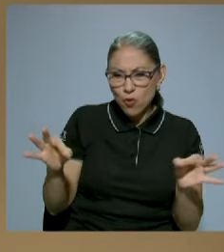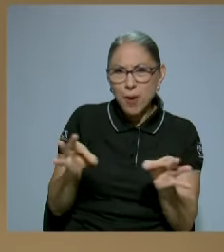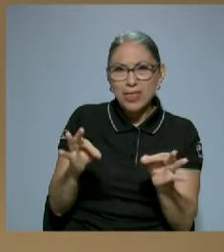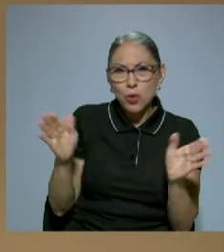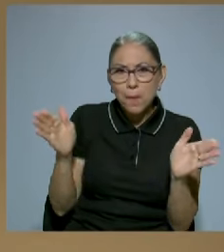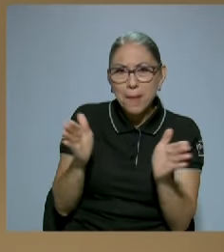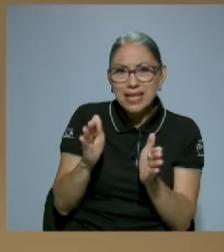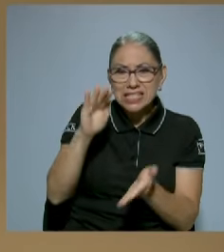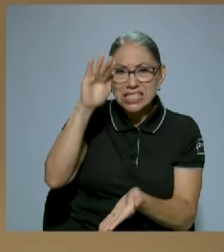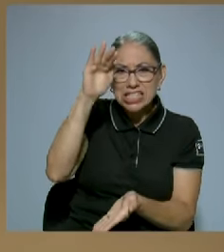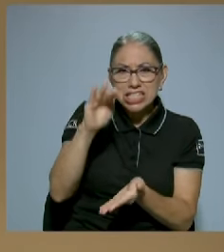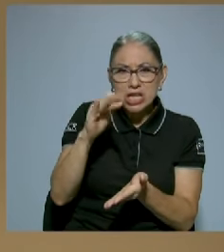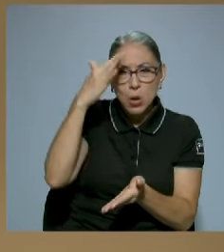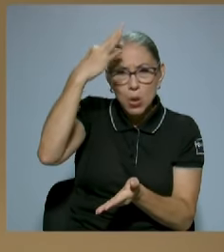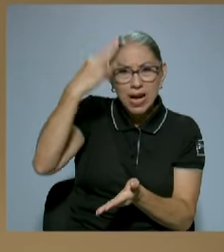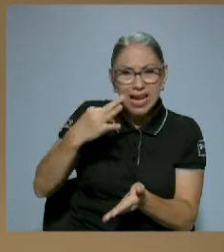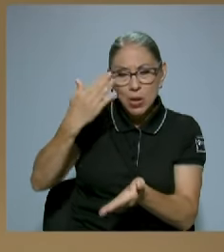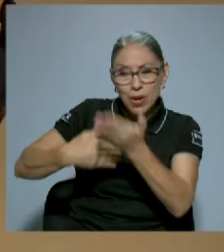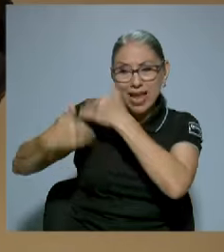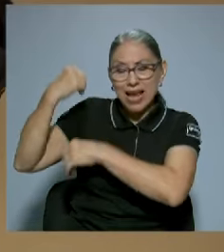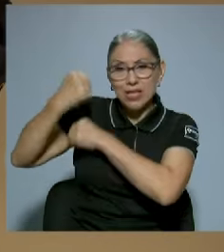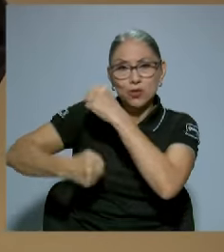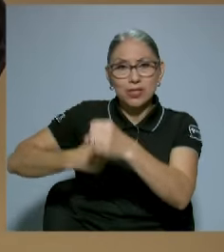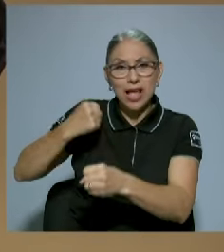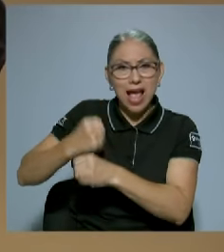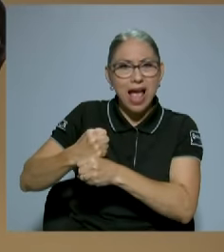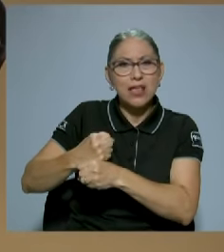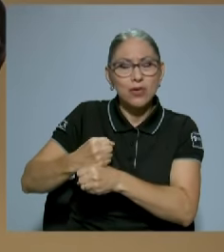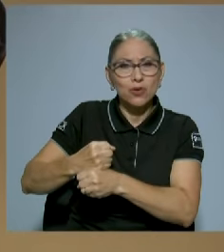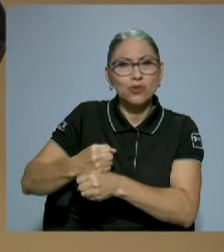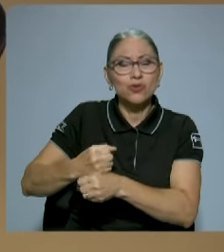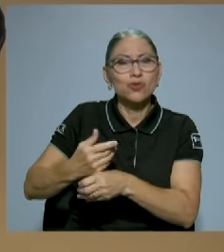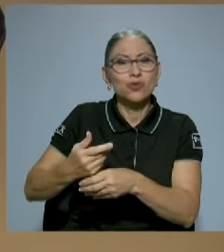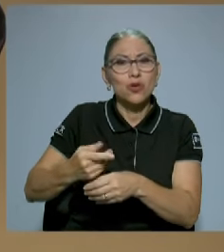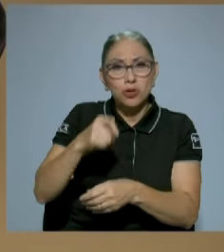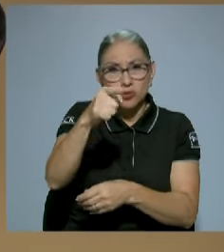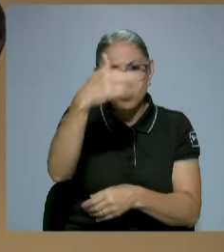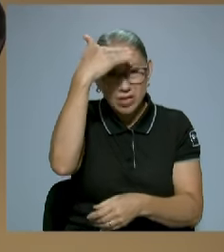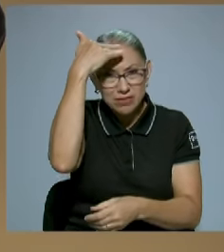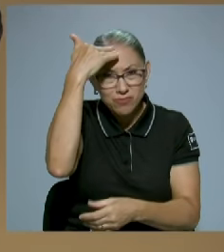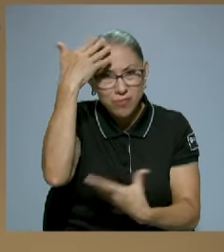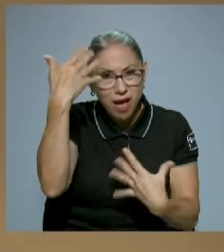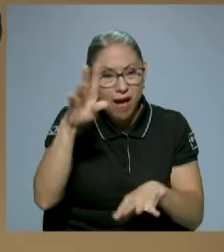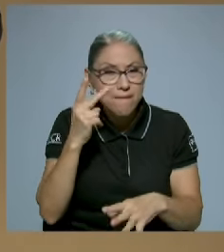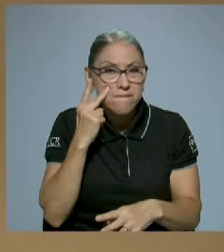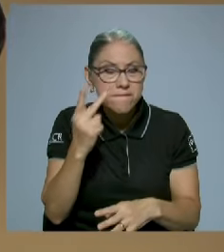periódicos eran como aquellos que conocen al New York Times.